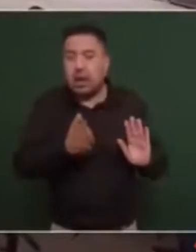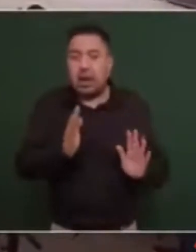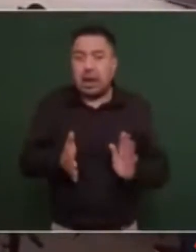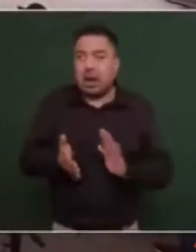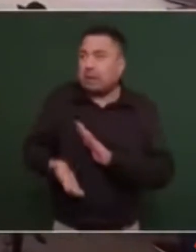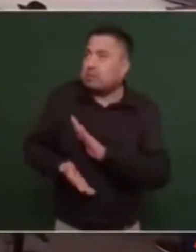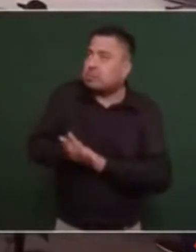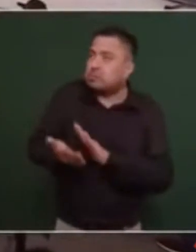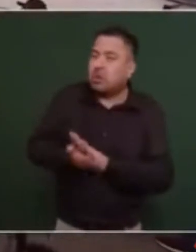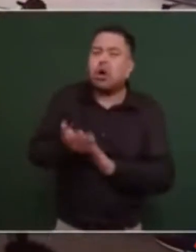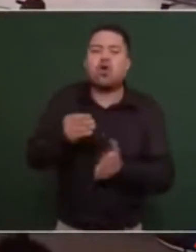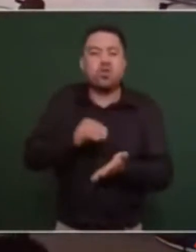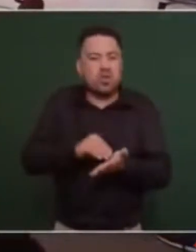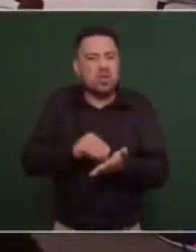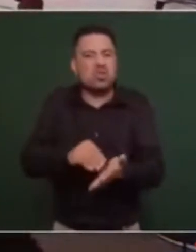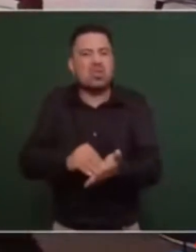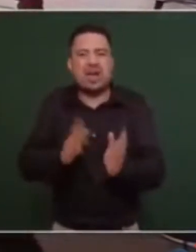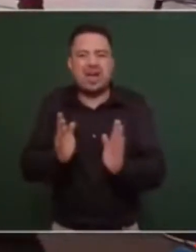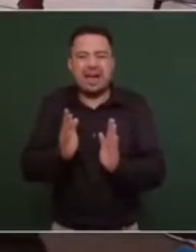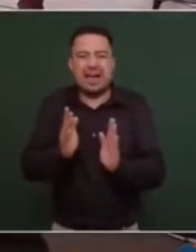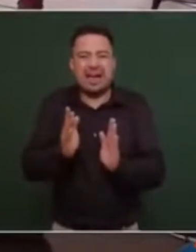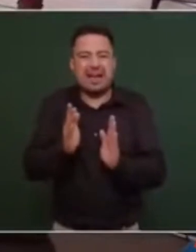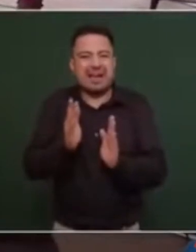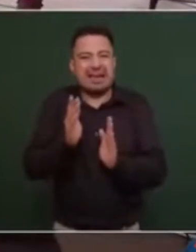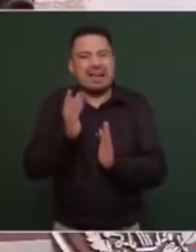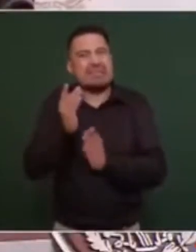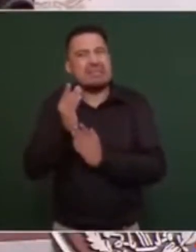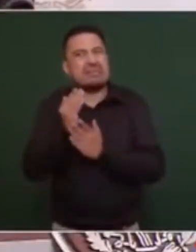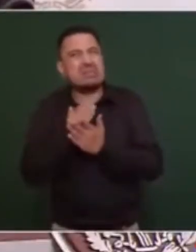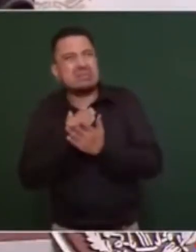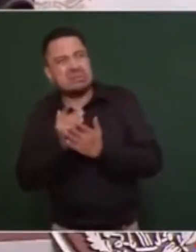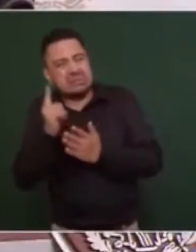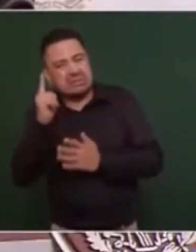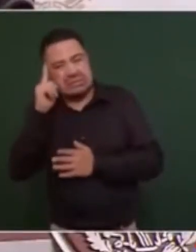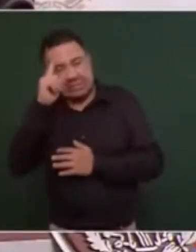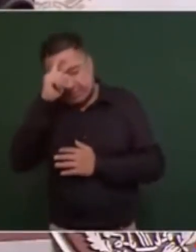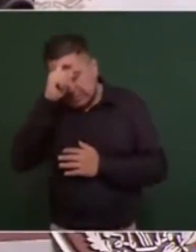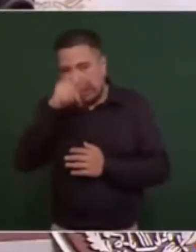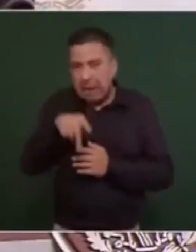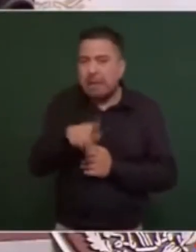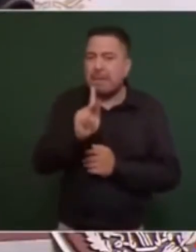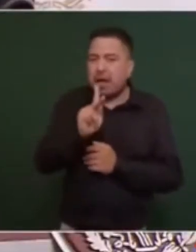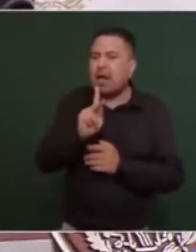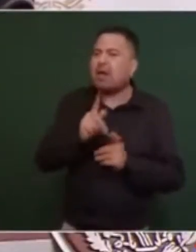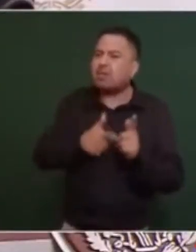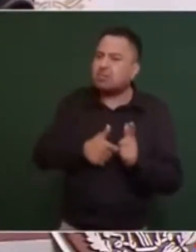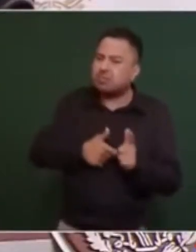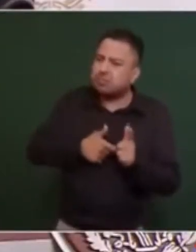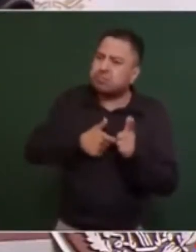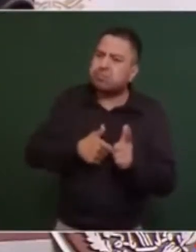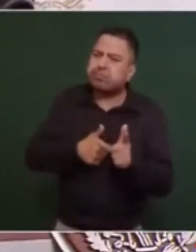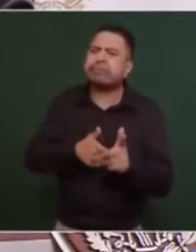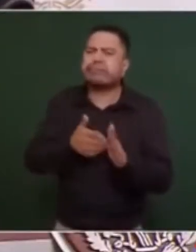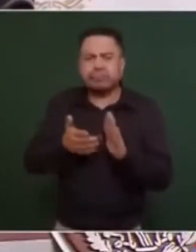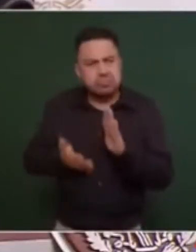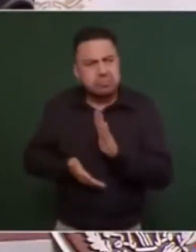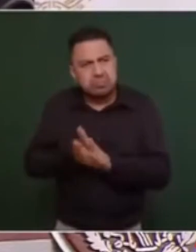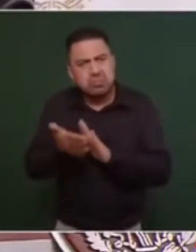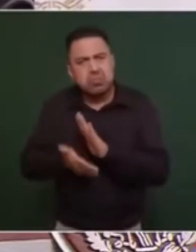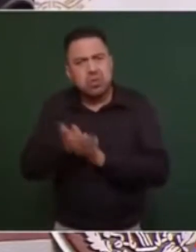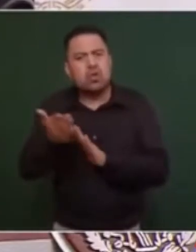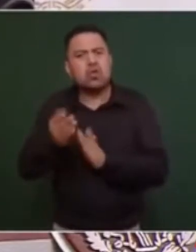todavía se nos hace poco pero ha seguido la construcción